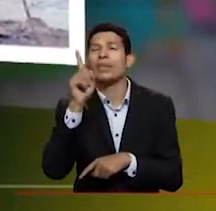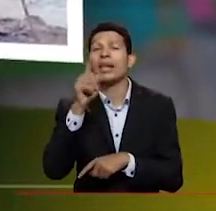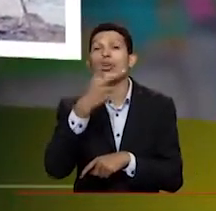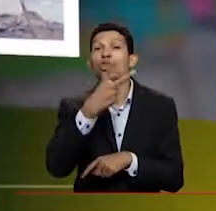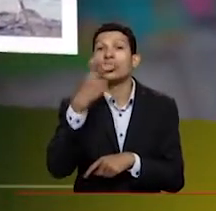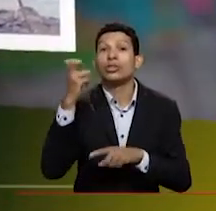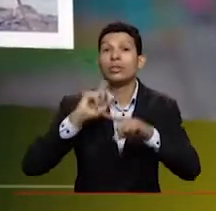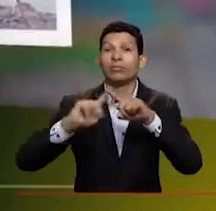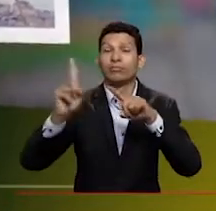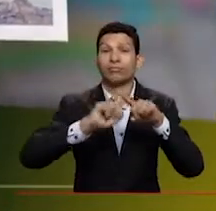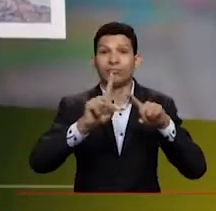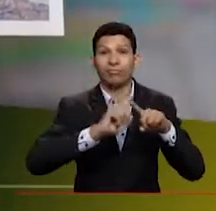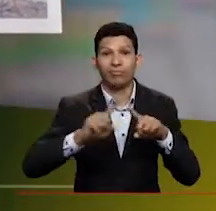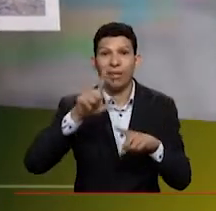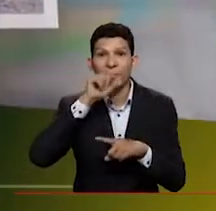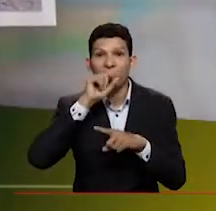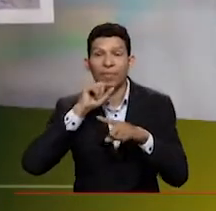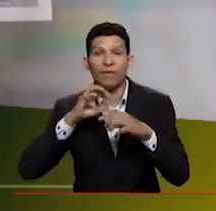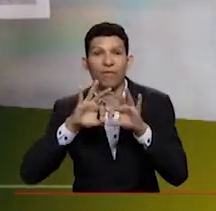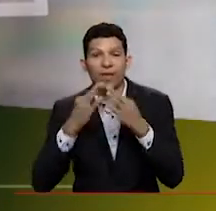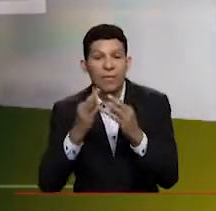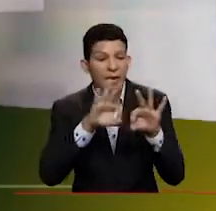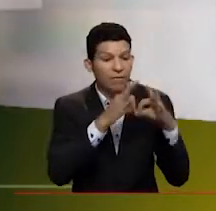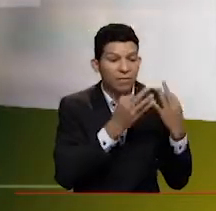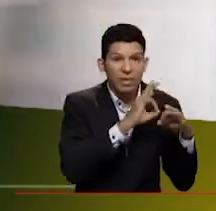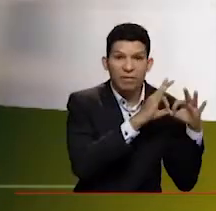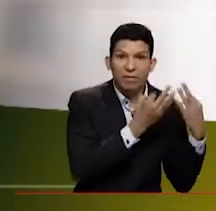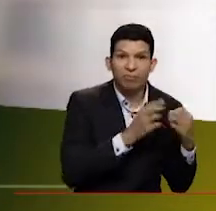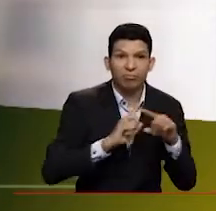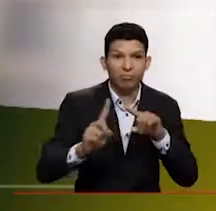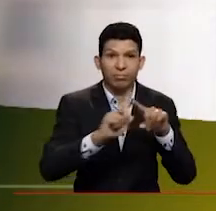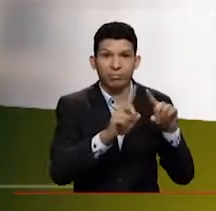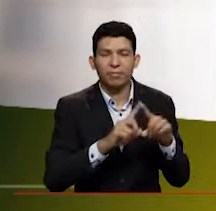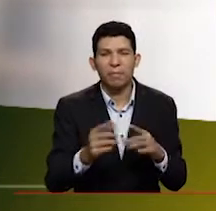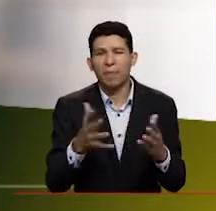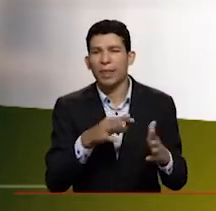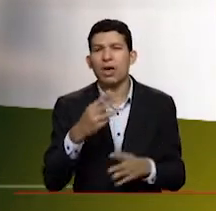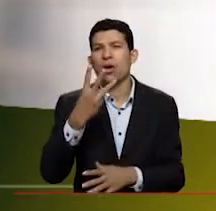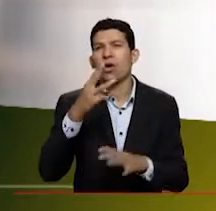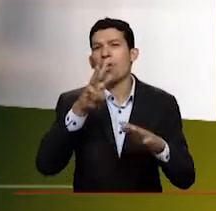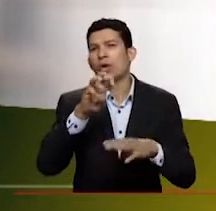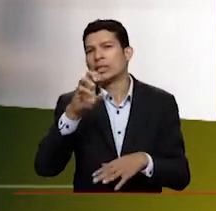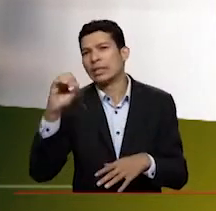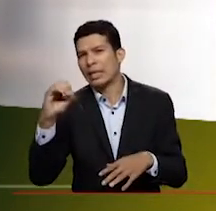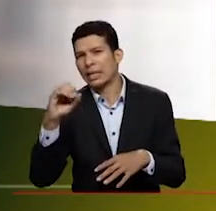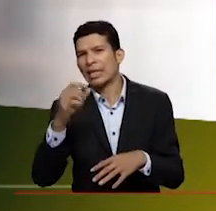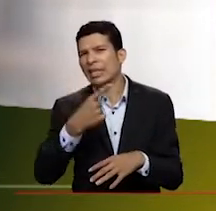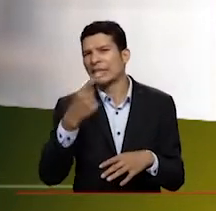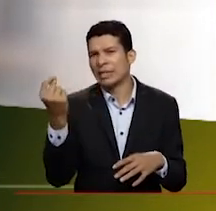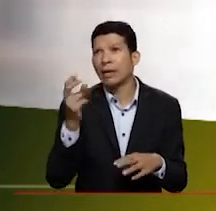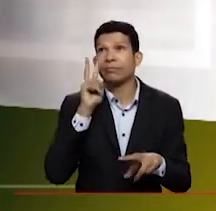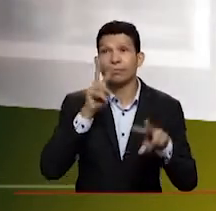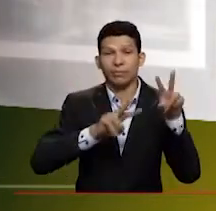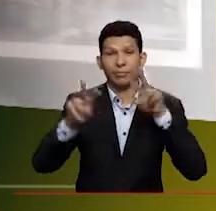especies de aves que en una mañana generalmente uno registra alrededor de 80 a 100 especies, dependiendo del